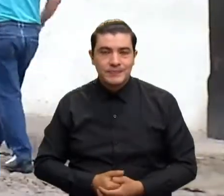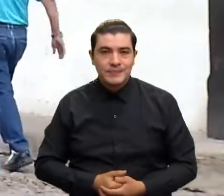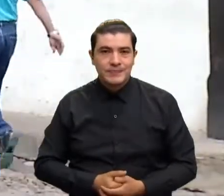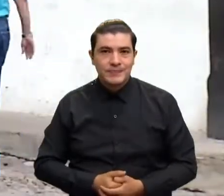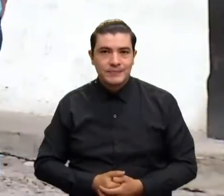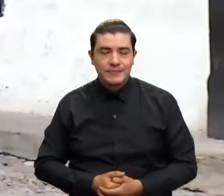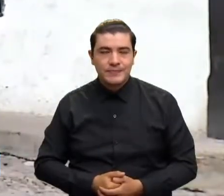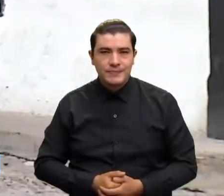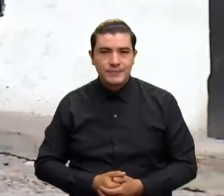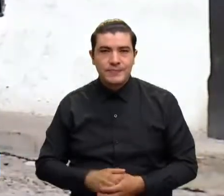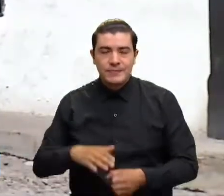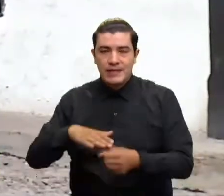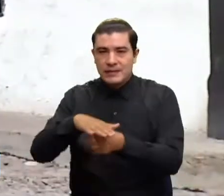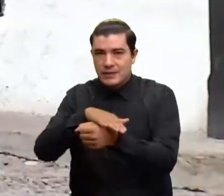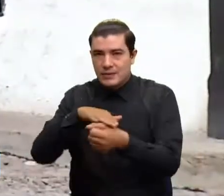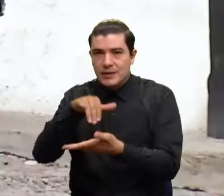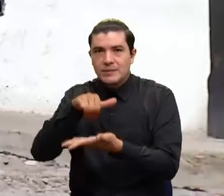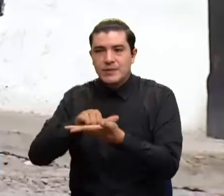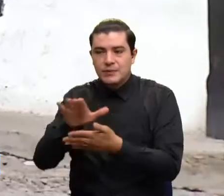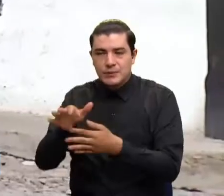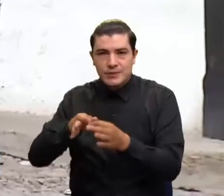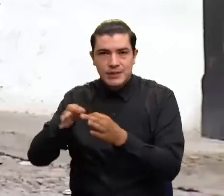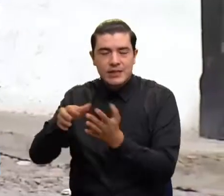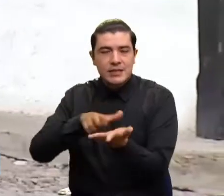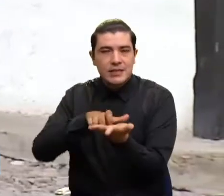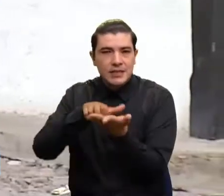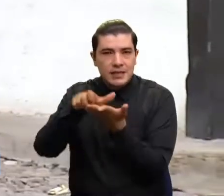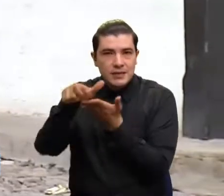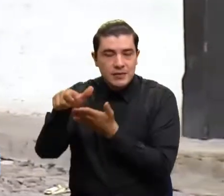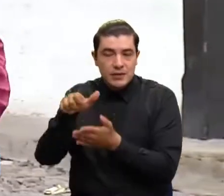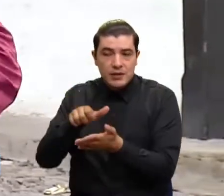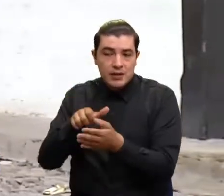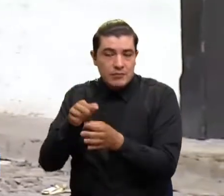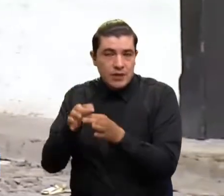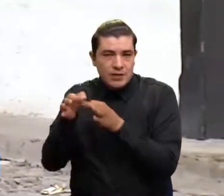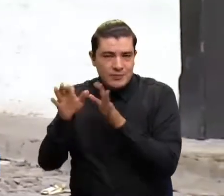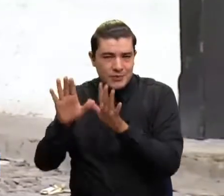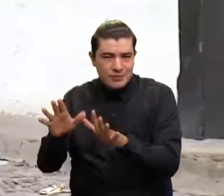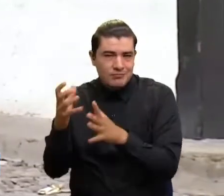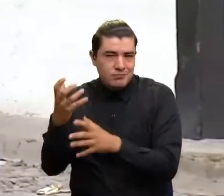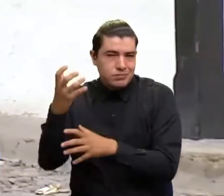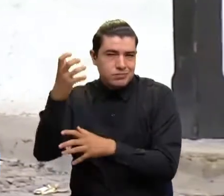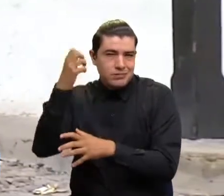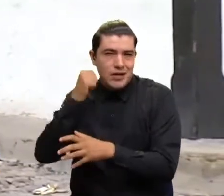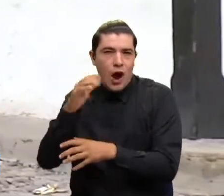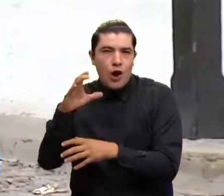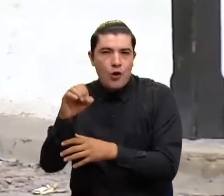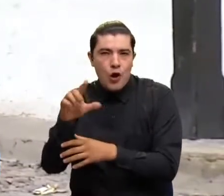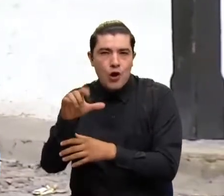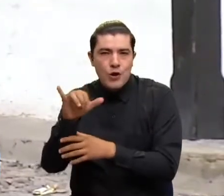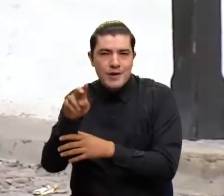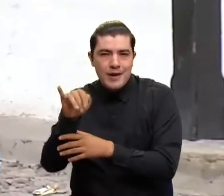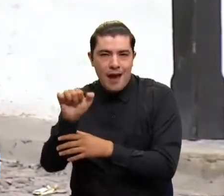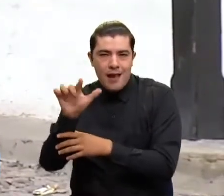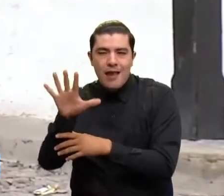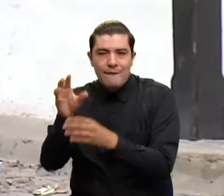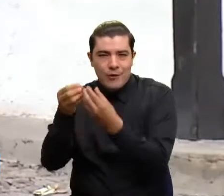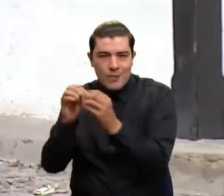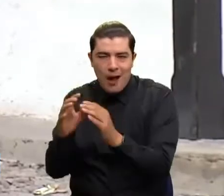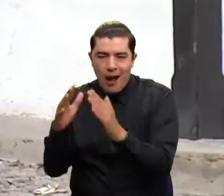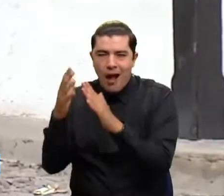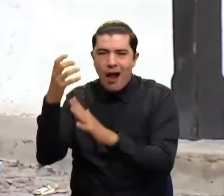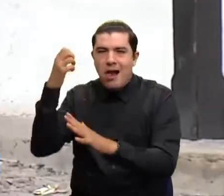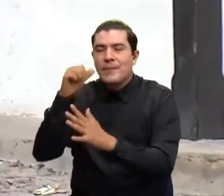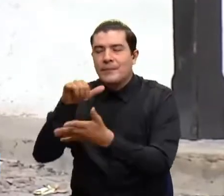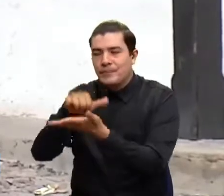Pues esta es la situación en el municipio de Girón, municipio colonial, pues aún no se recogen las basuras, pero ya, como dijo la alcaldesa, en